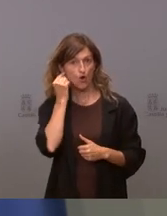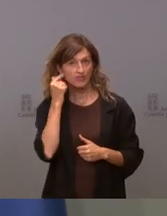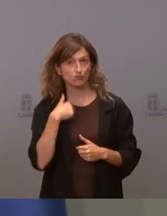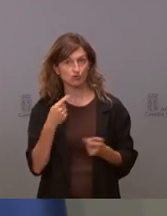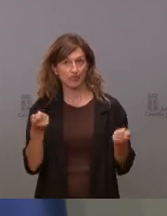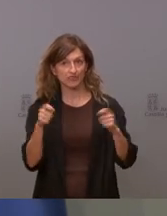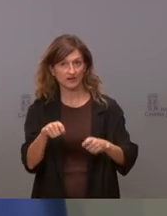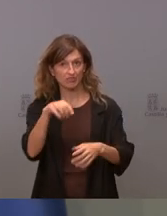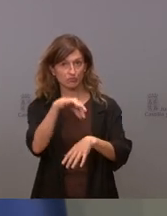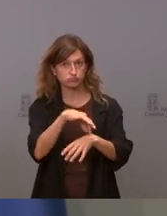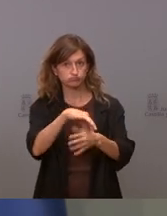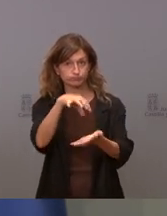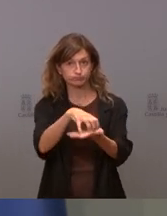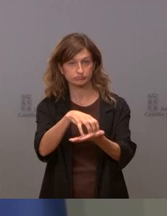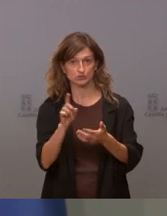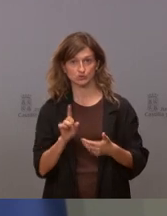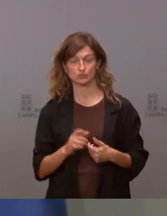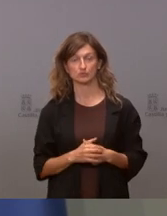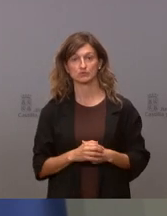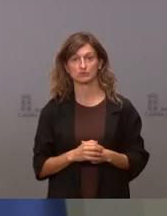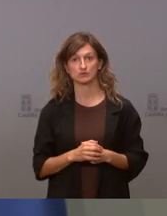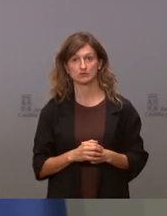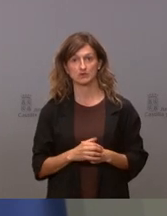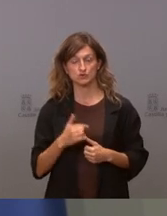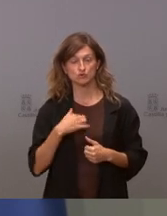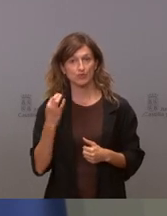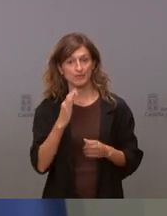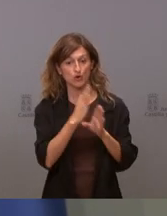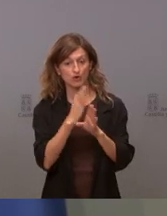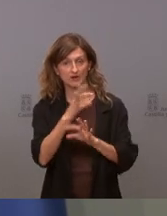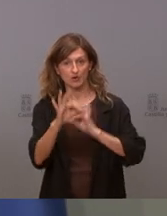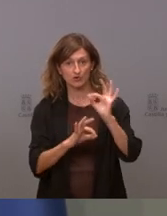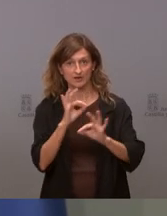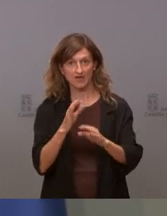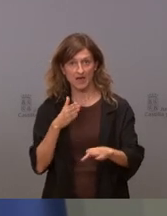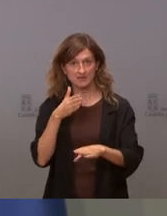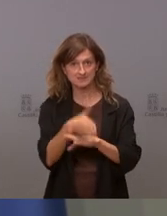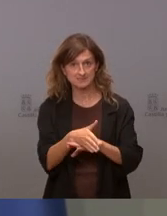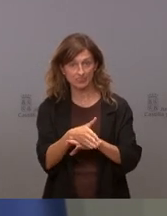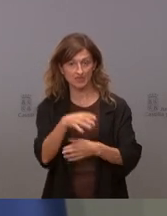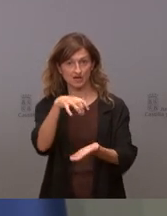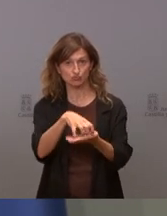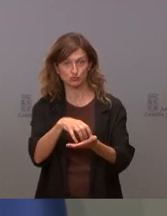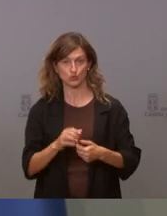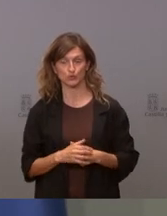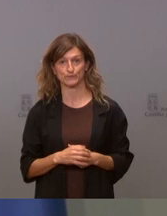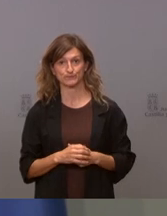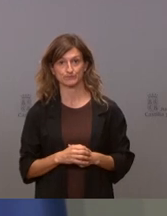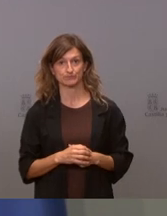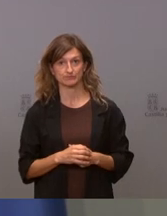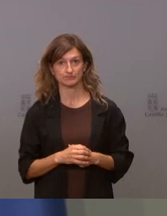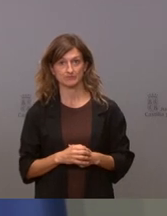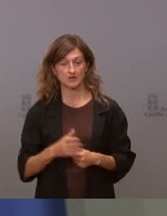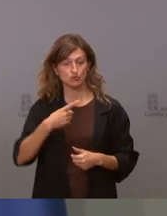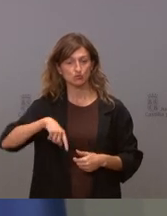consultorios lo que tengo que hacer es ordenar la asistencia en esos consultorios nosotros no